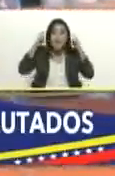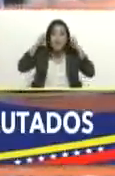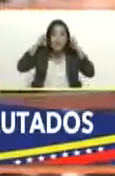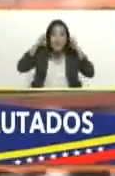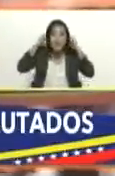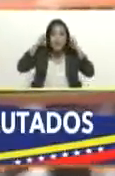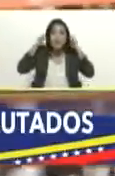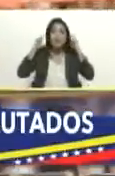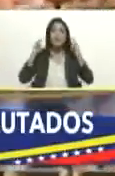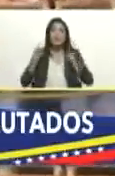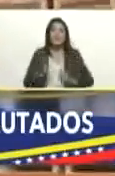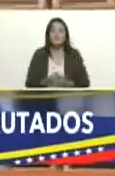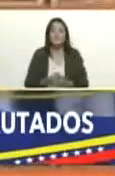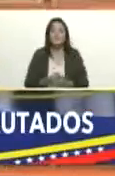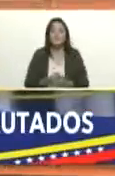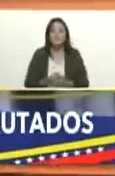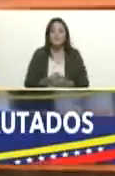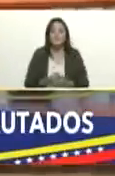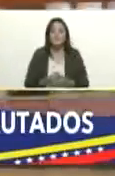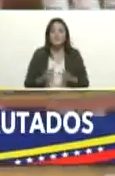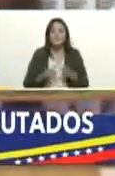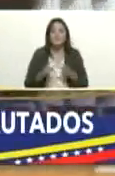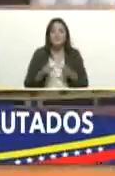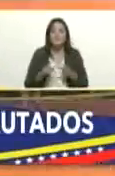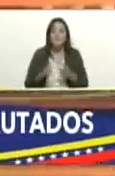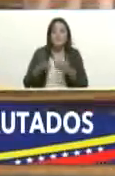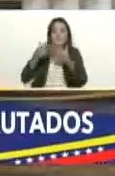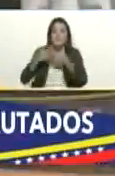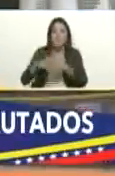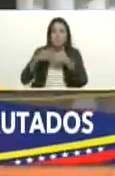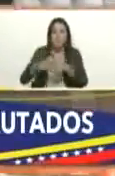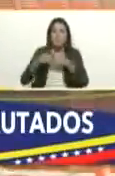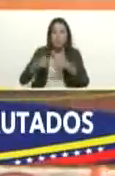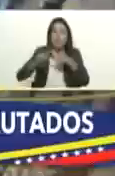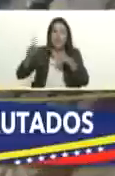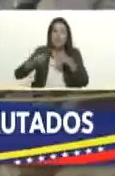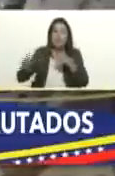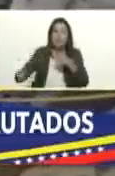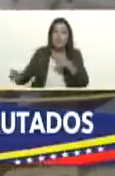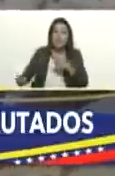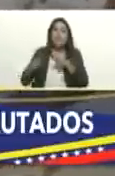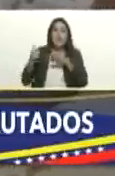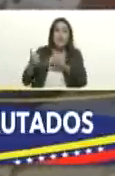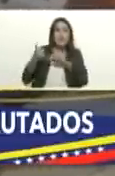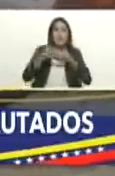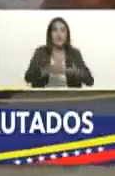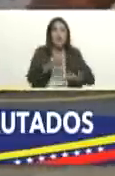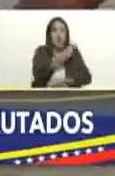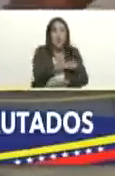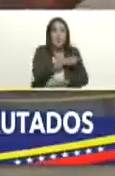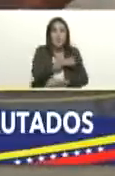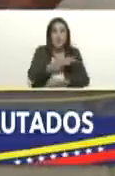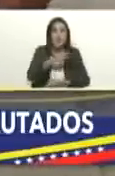público nacional de salud adicionalmente con plantas eléctricas que pondrán en funcionamiento y respaldarán el tema del servicio eléctrico en nuestros